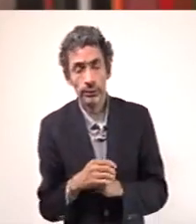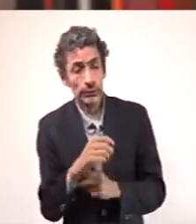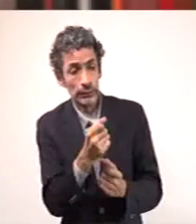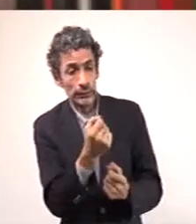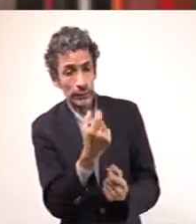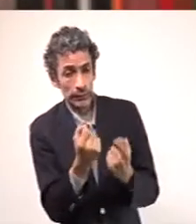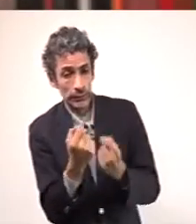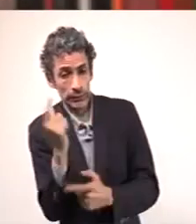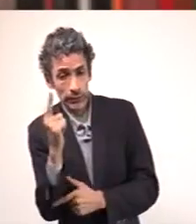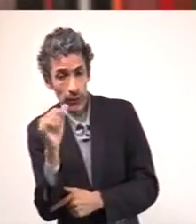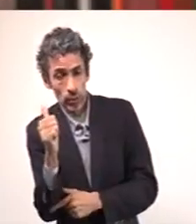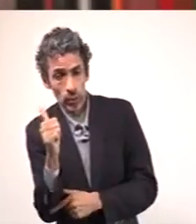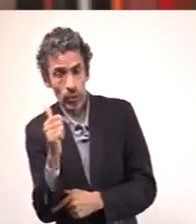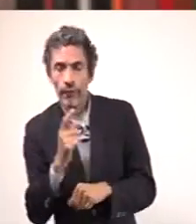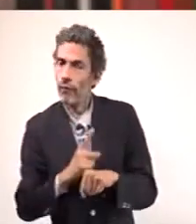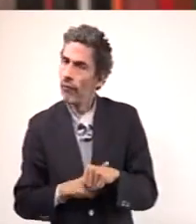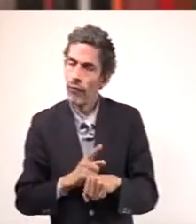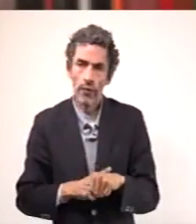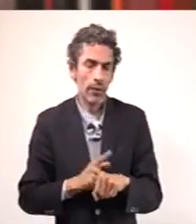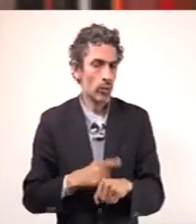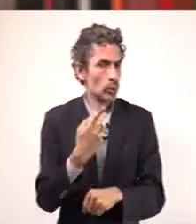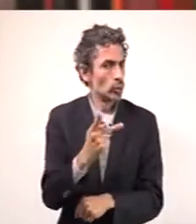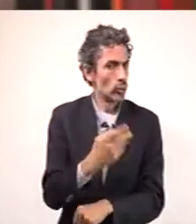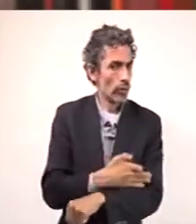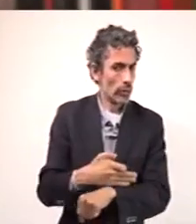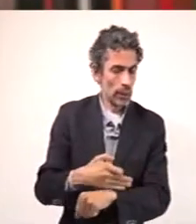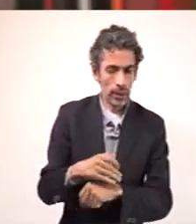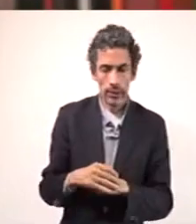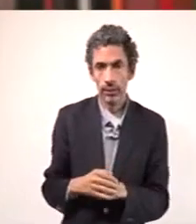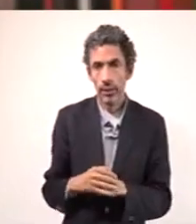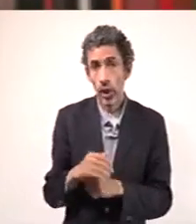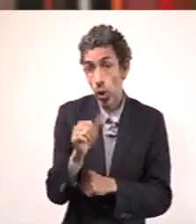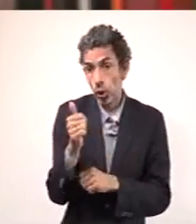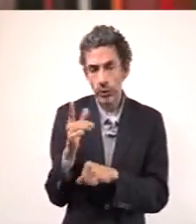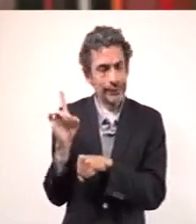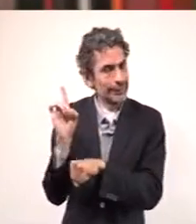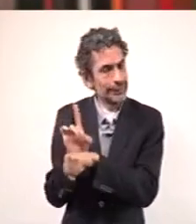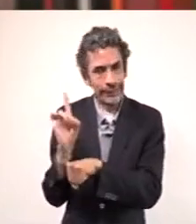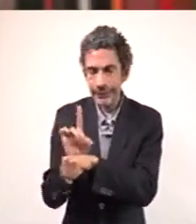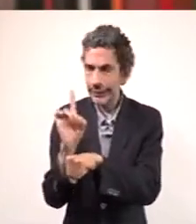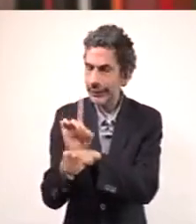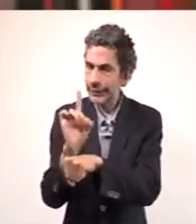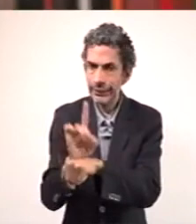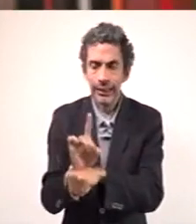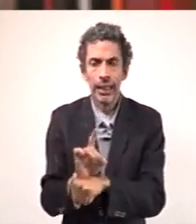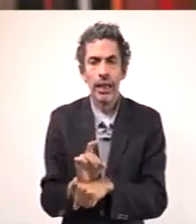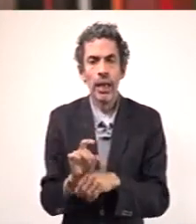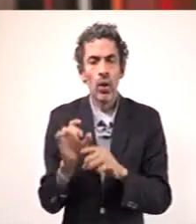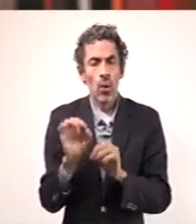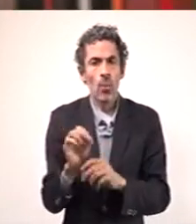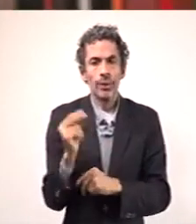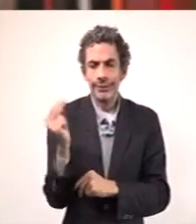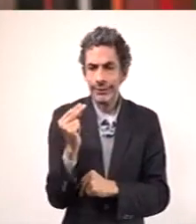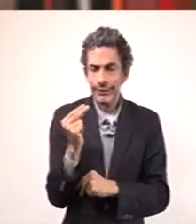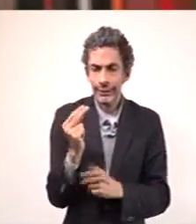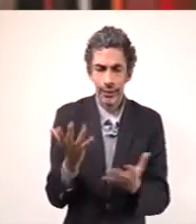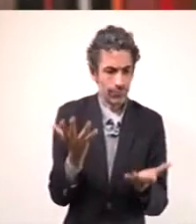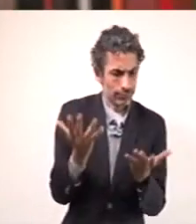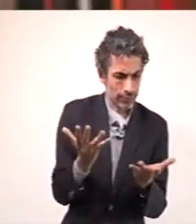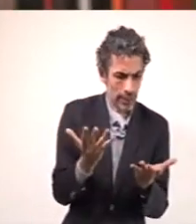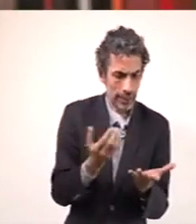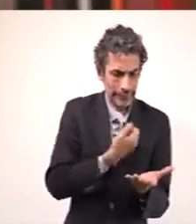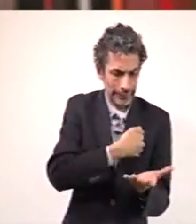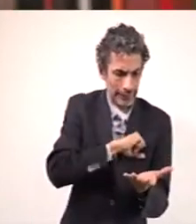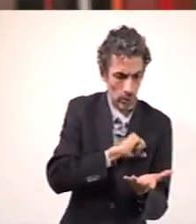tienen familiares enfermos y a los que todos los días enfrentan el cuidado de la salud y las necesidades